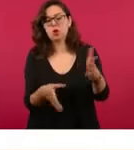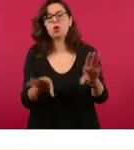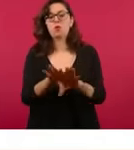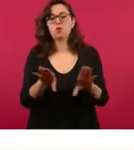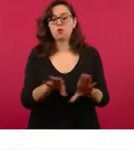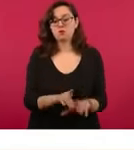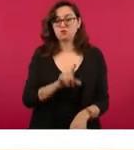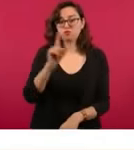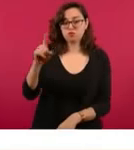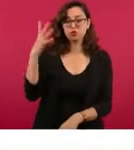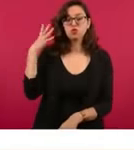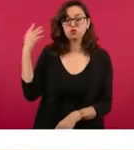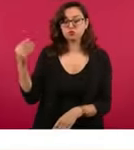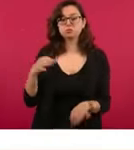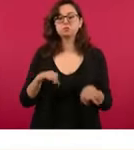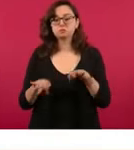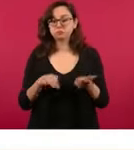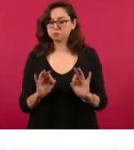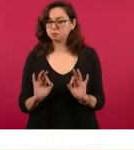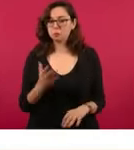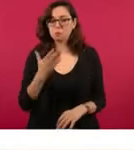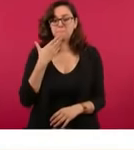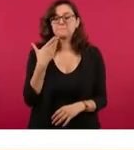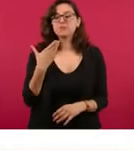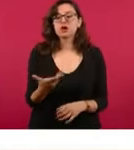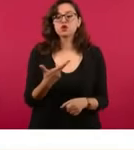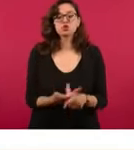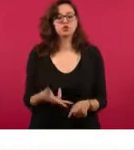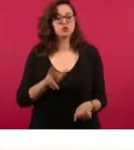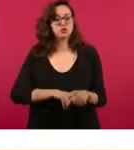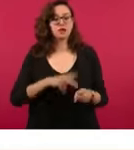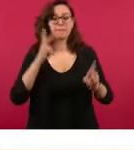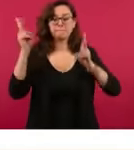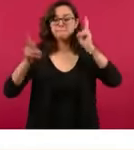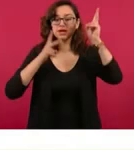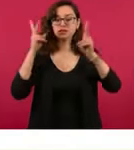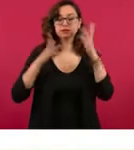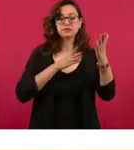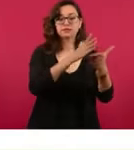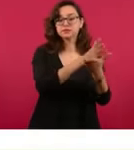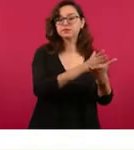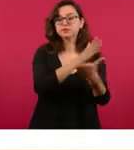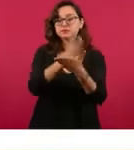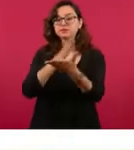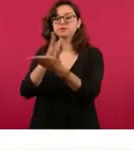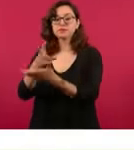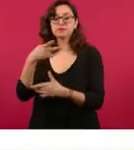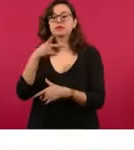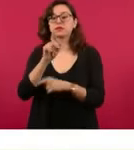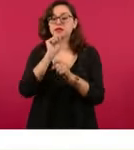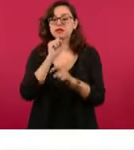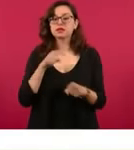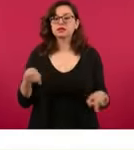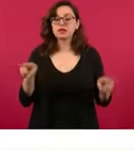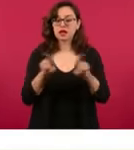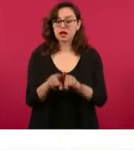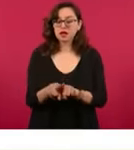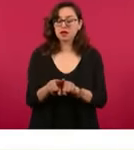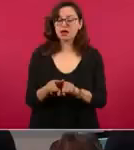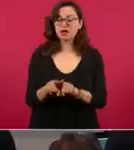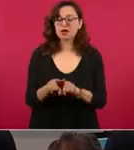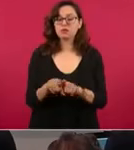una muy buena jornada, no solamente visitando los hospitales, sino también podiendo dar a conocer esto a